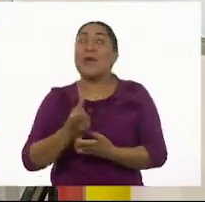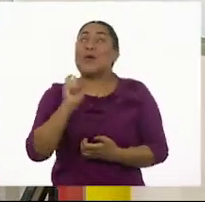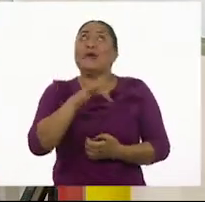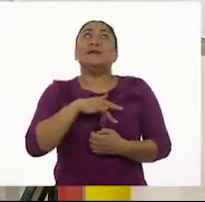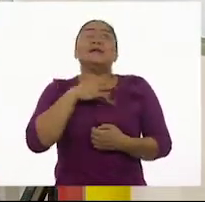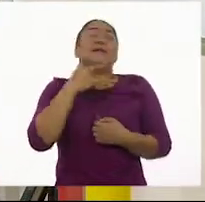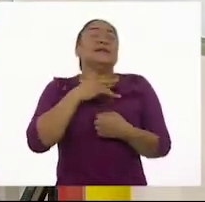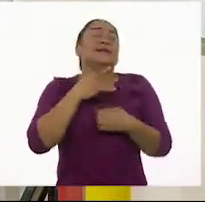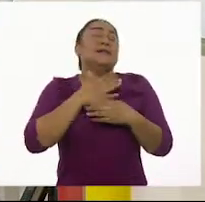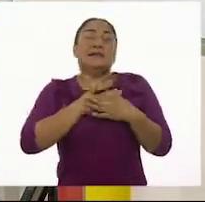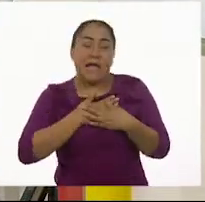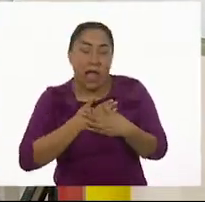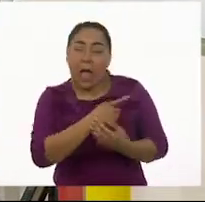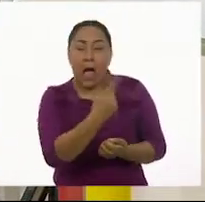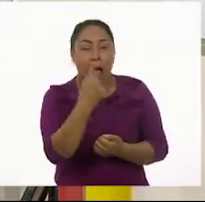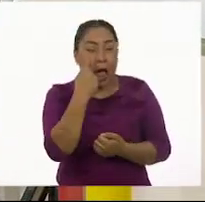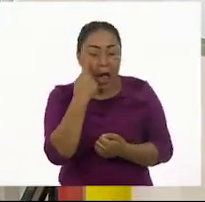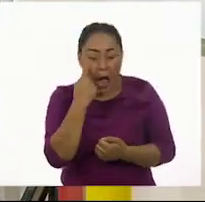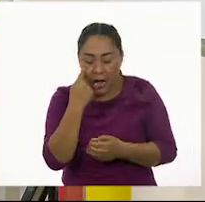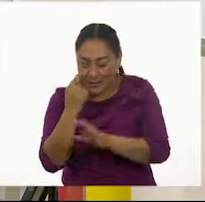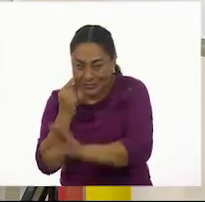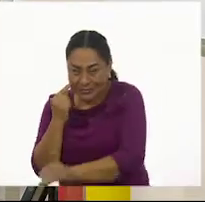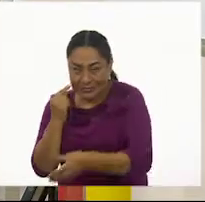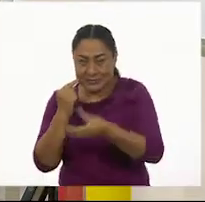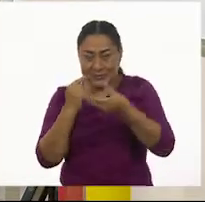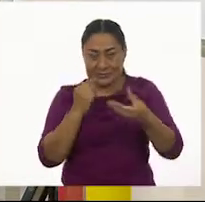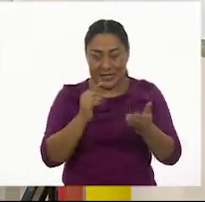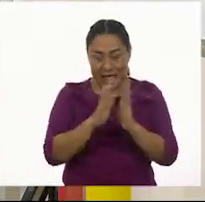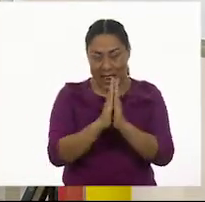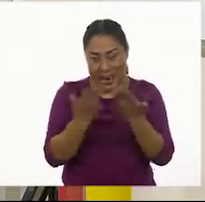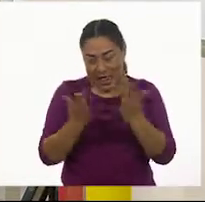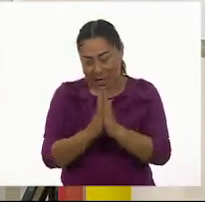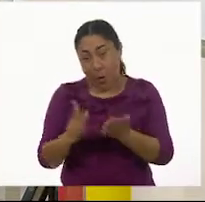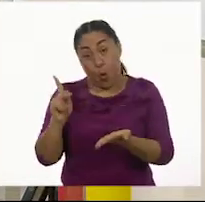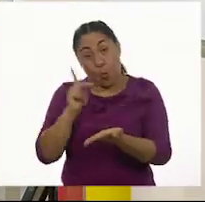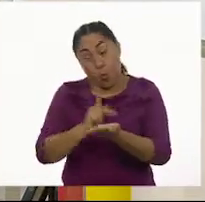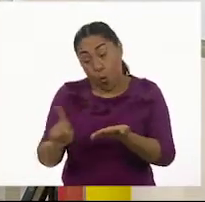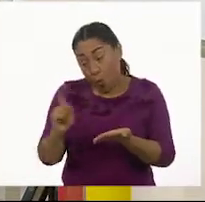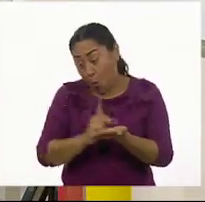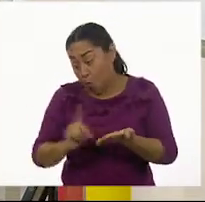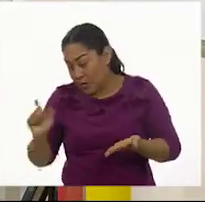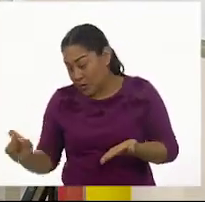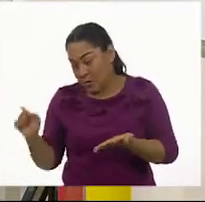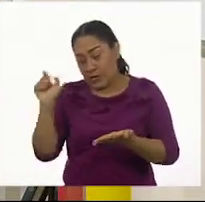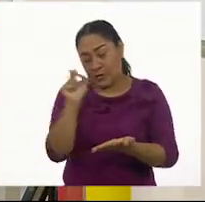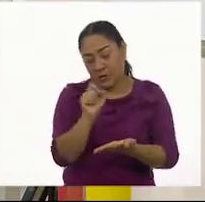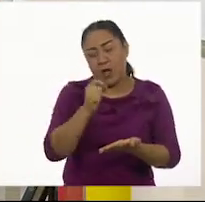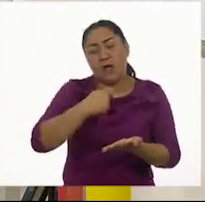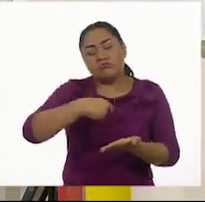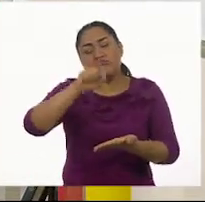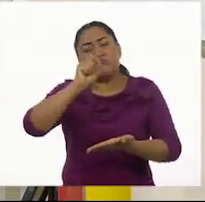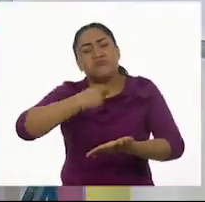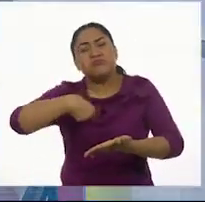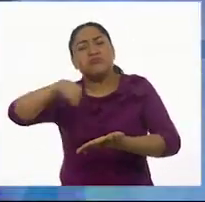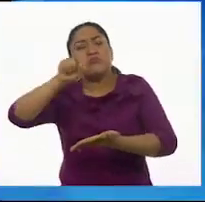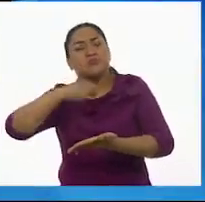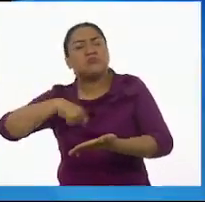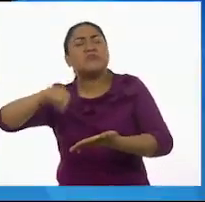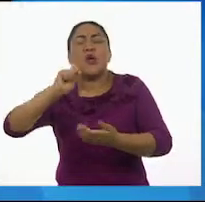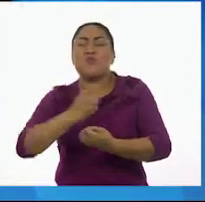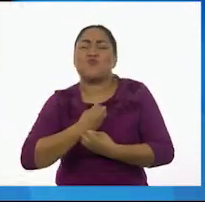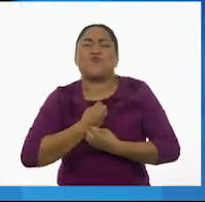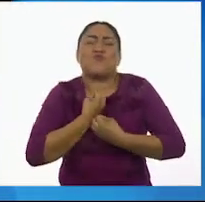inspiraba, tomaba el libro, la pluma y escribía muchos poemas.